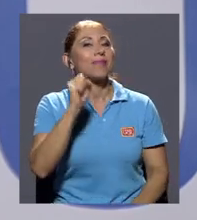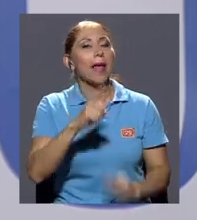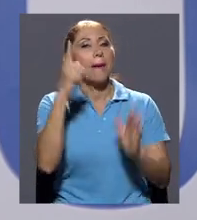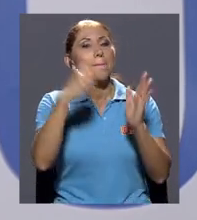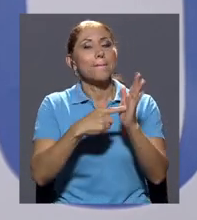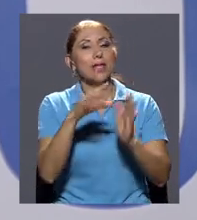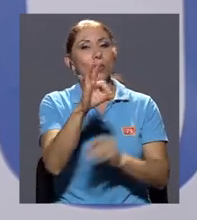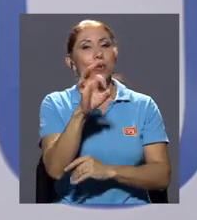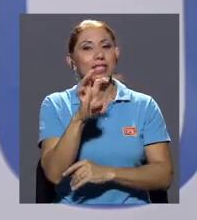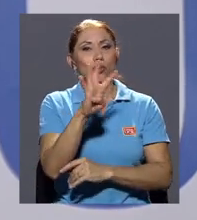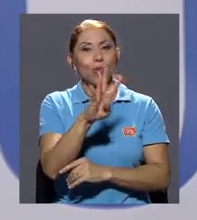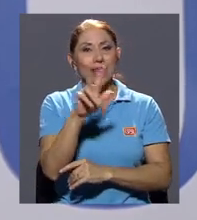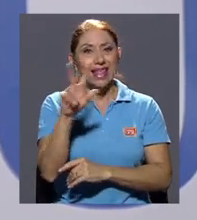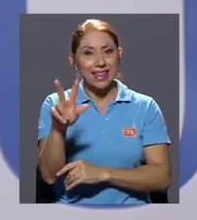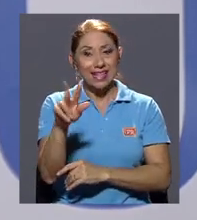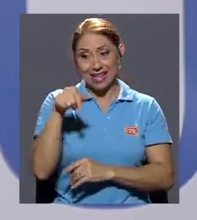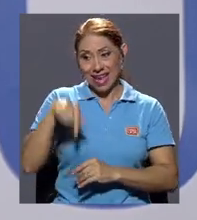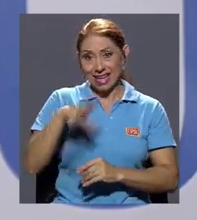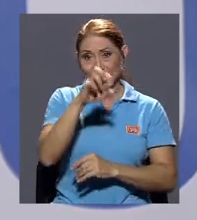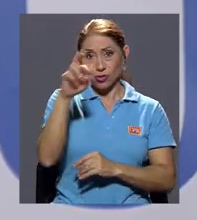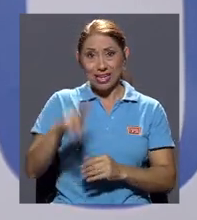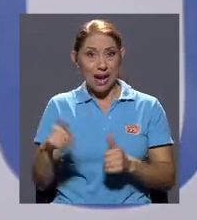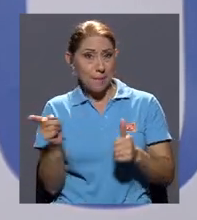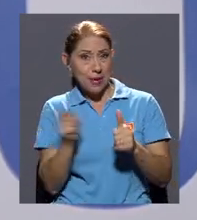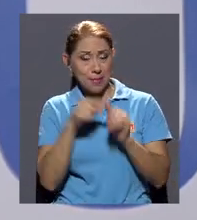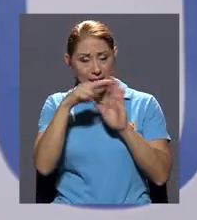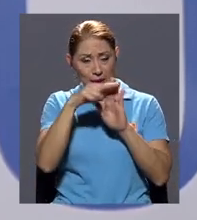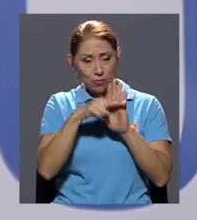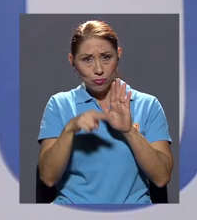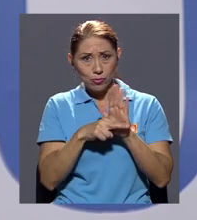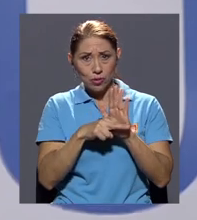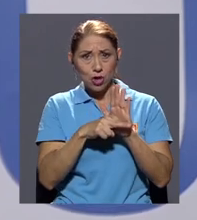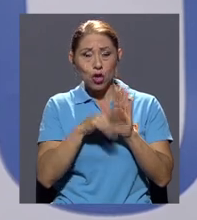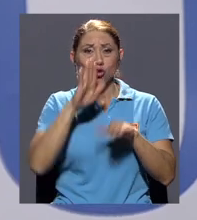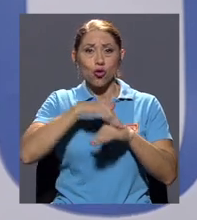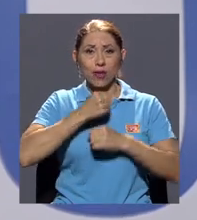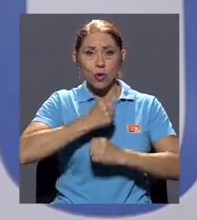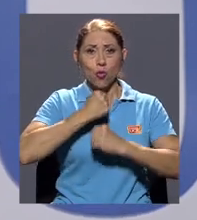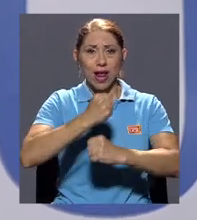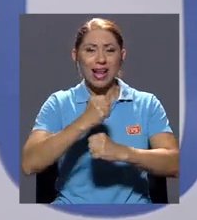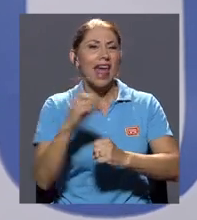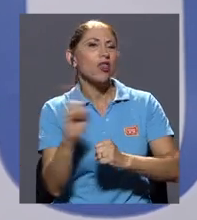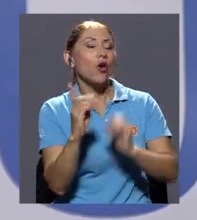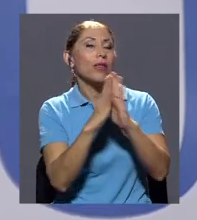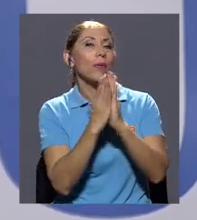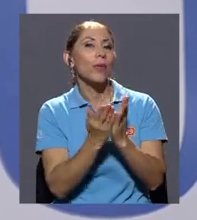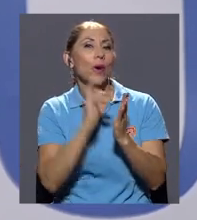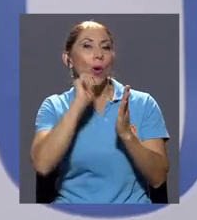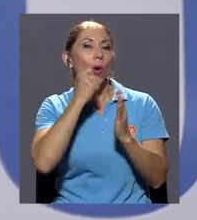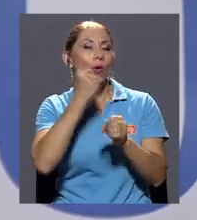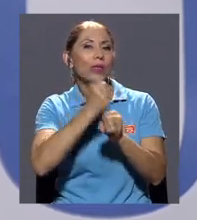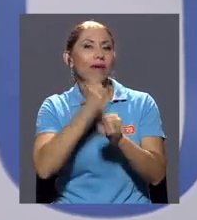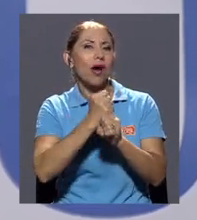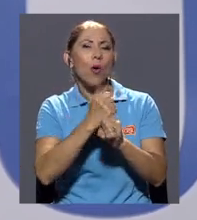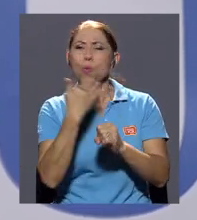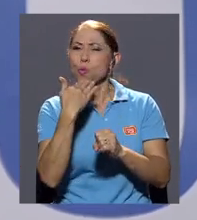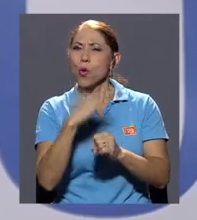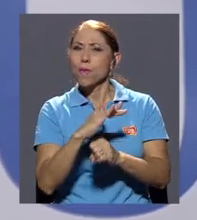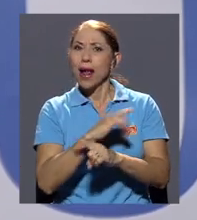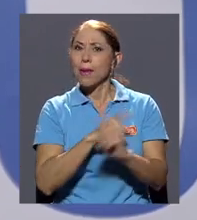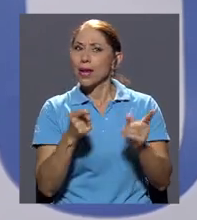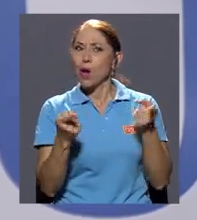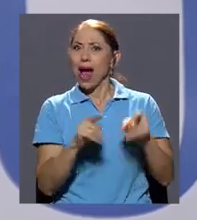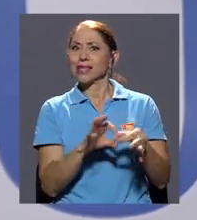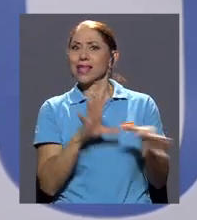se da en Costa Rica la primera regulación sobre huelga en el Código de Trabajo. Es una regulación muy mala, pero no por accidente, muy mala en términos del